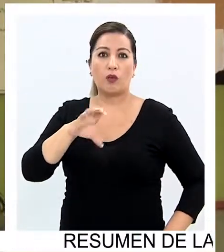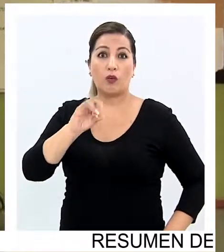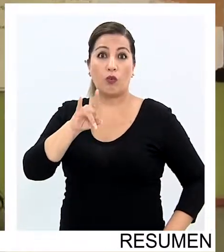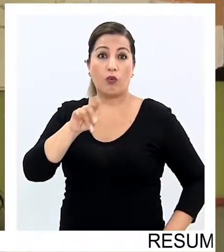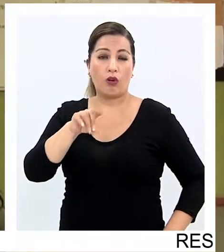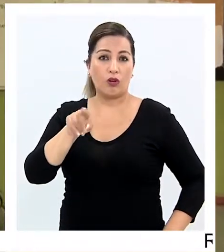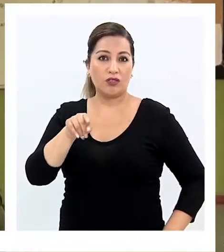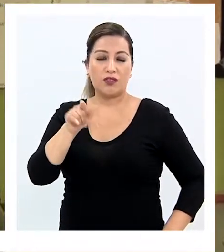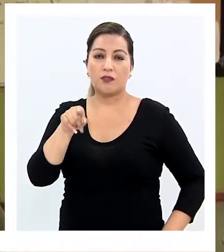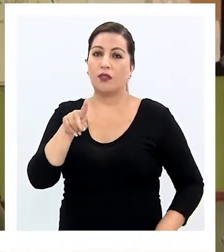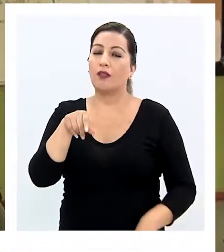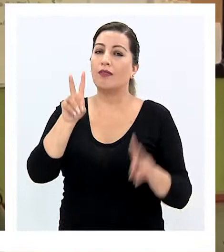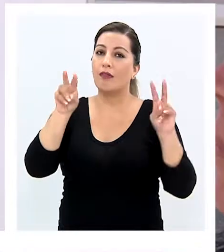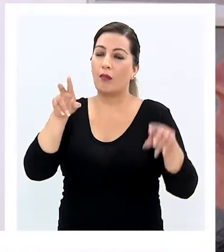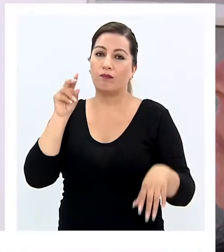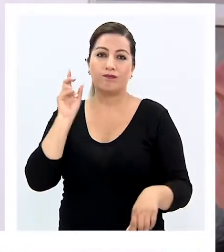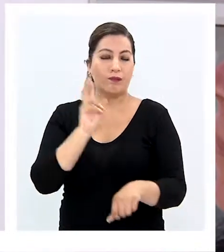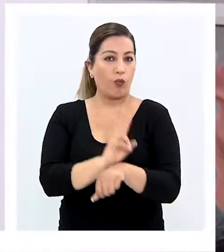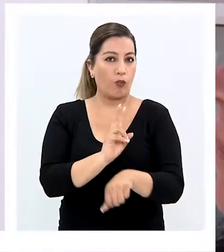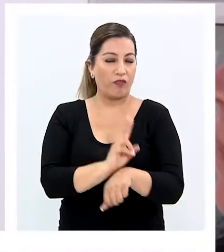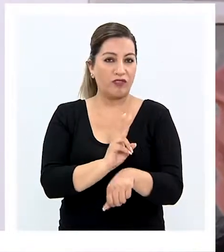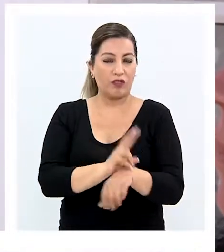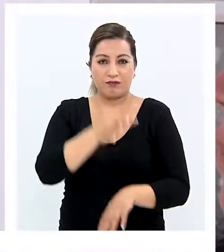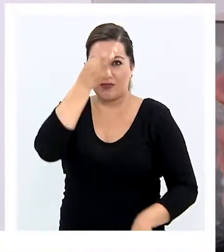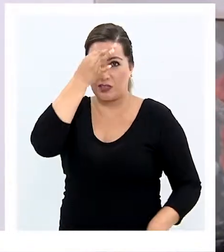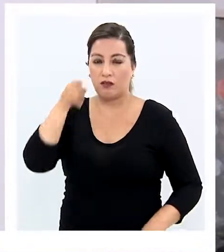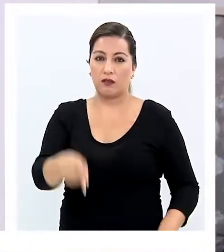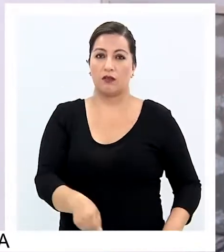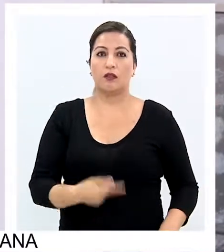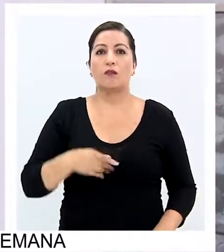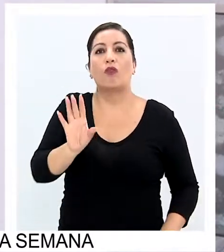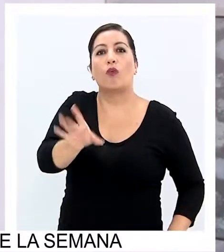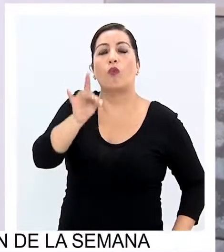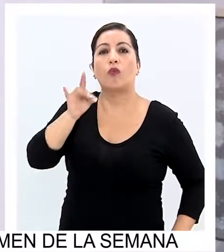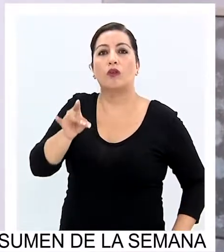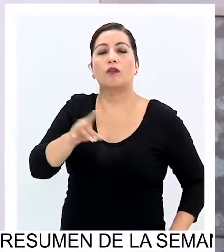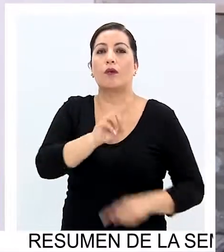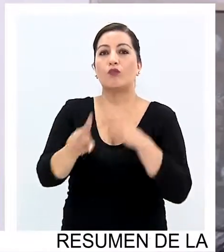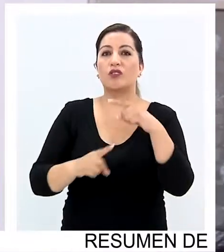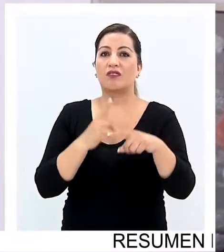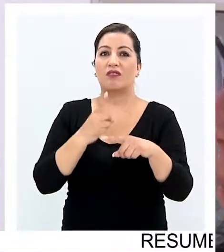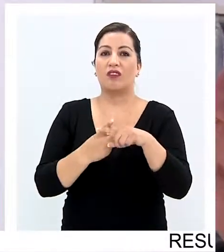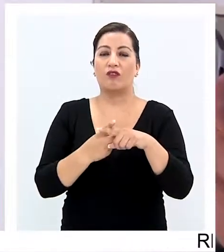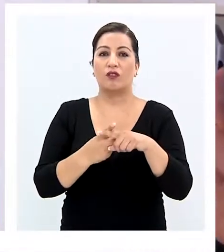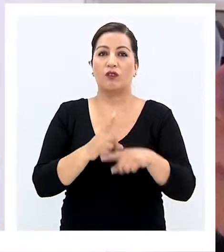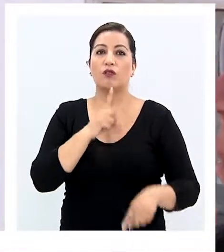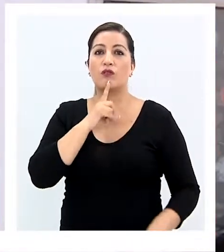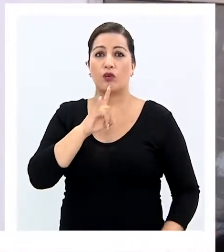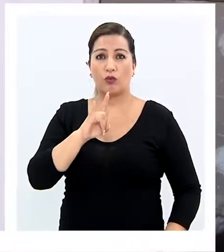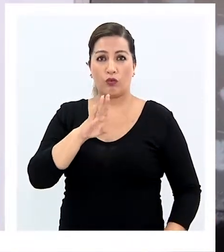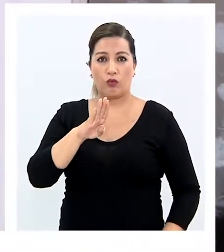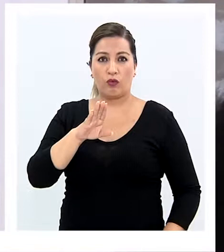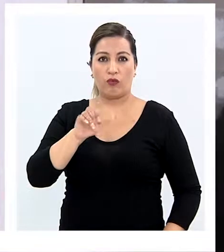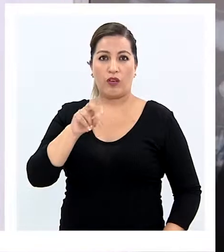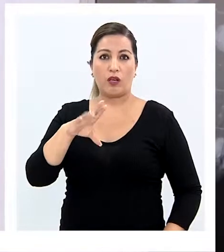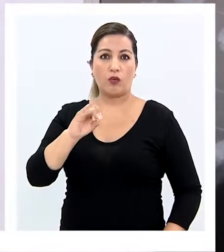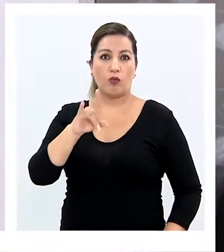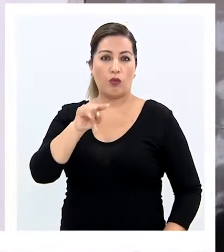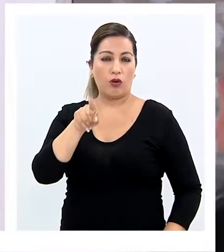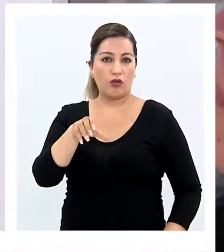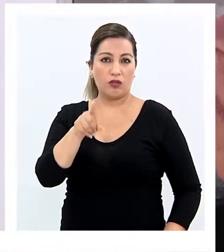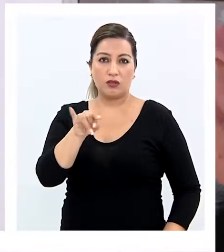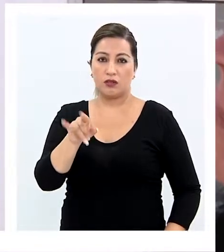profesora. La situación particular, digamos, considera la detección de un caso positivo de tuberculosis, el cual es